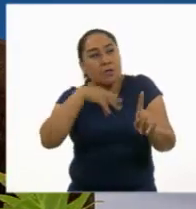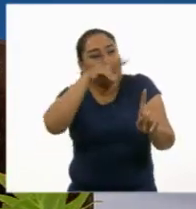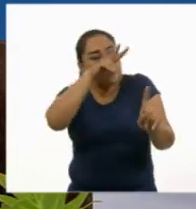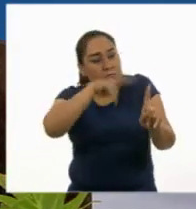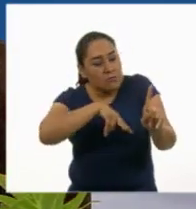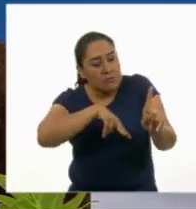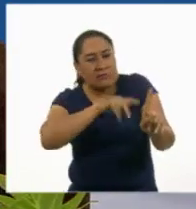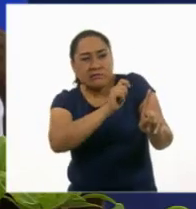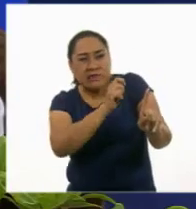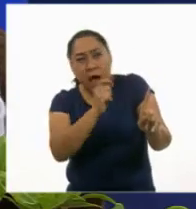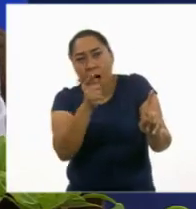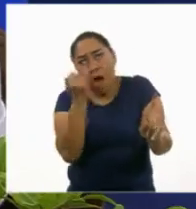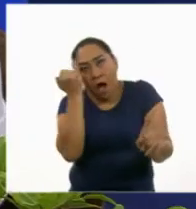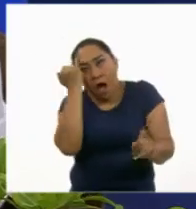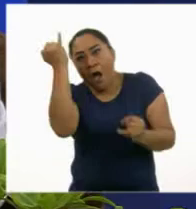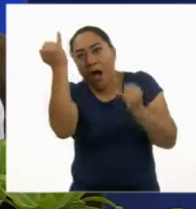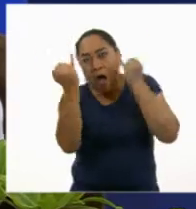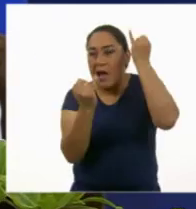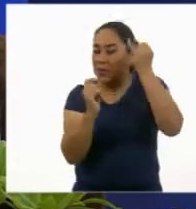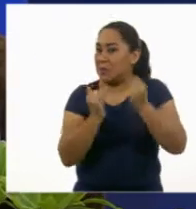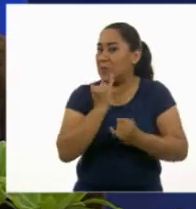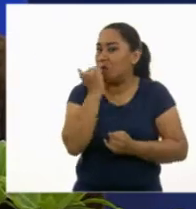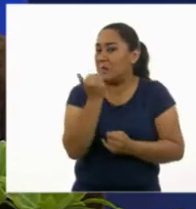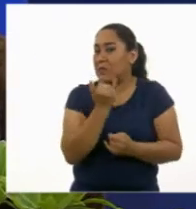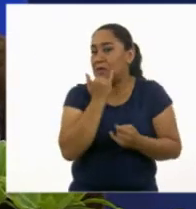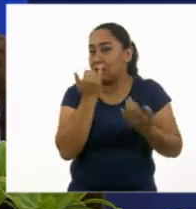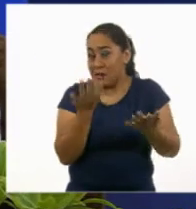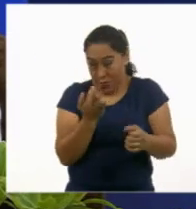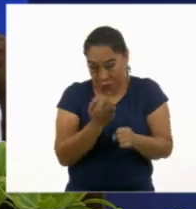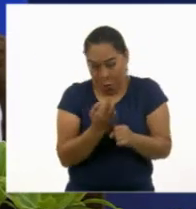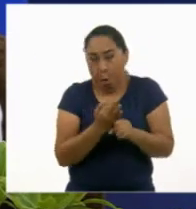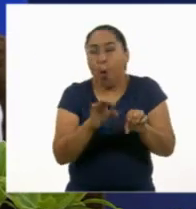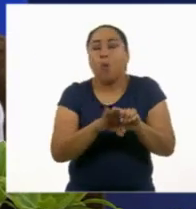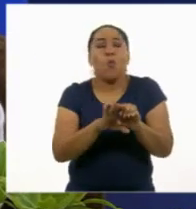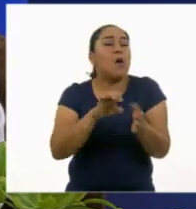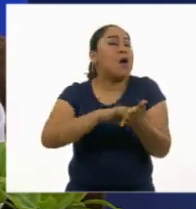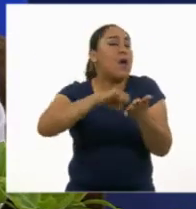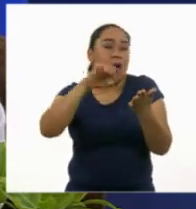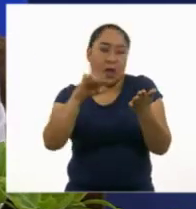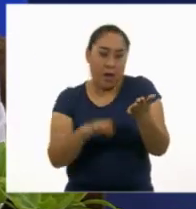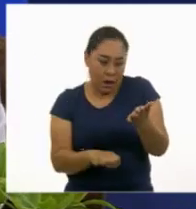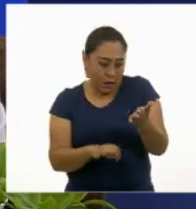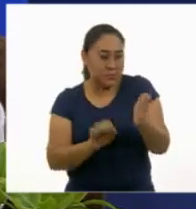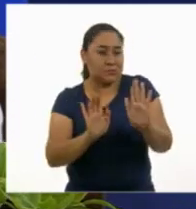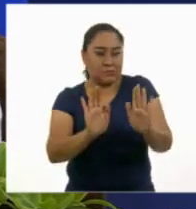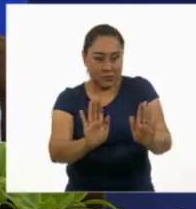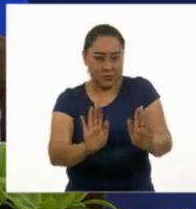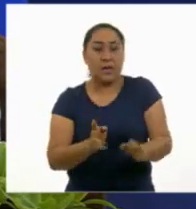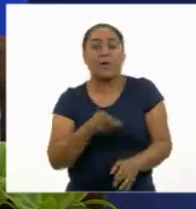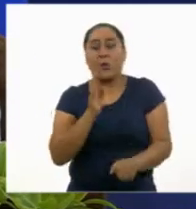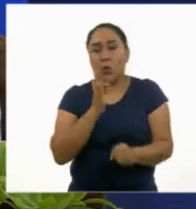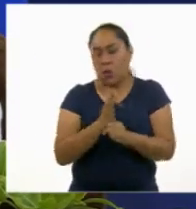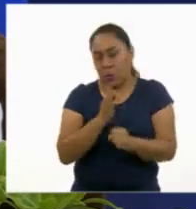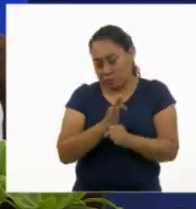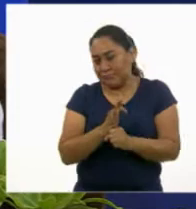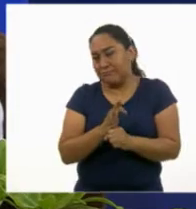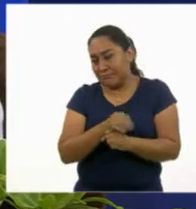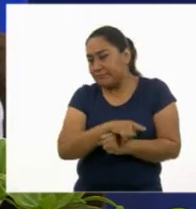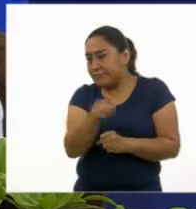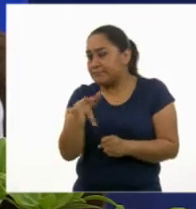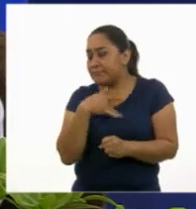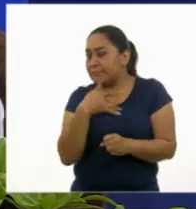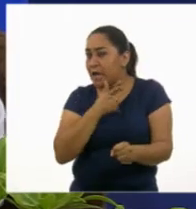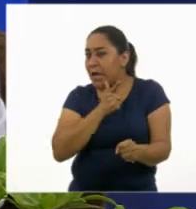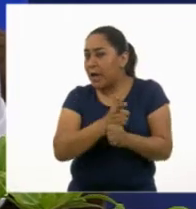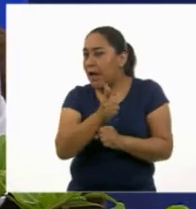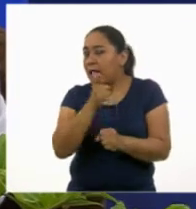solo por su apariencia. Y esto fue solo un ejercicio, pero ¿sabes qué? Inmediatamente podemos darnos cuenta de